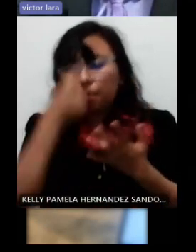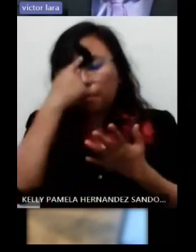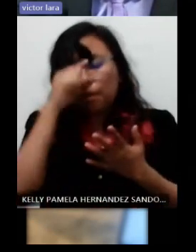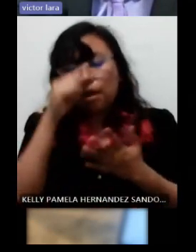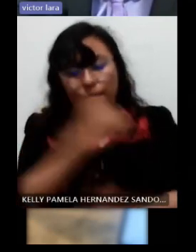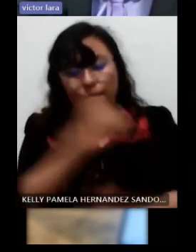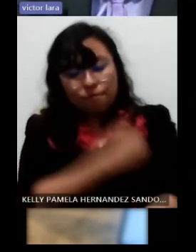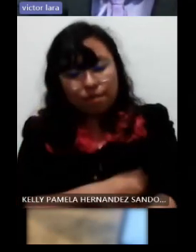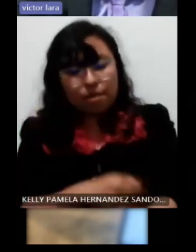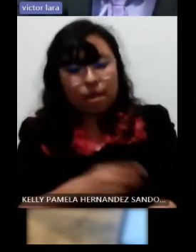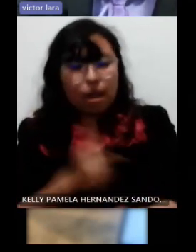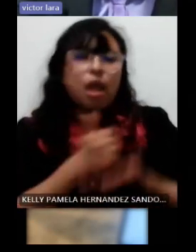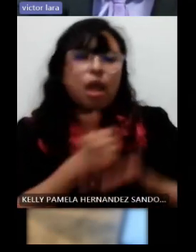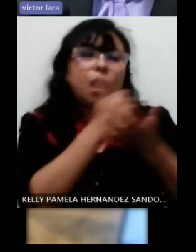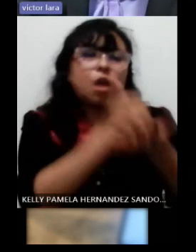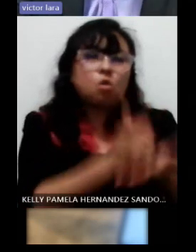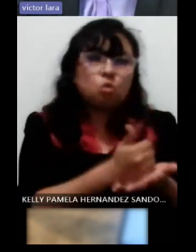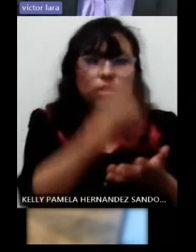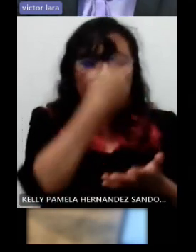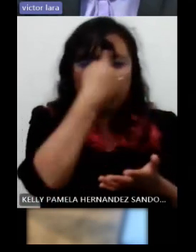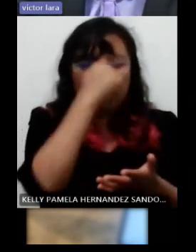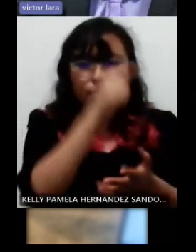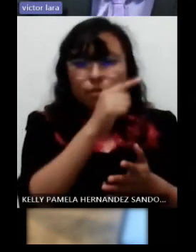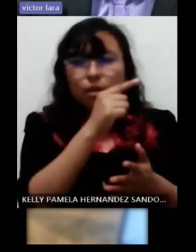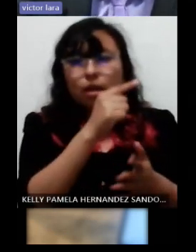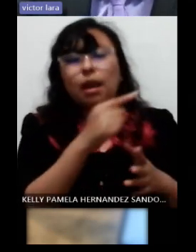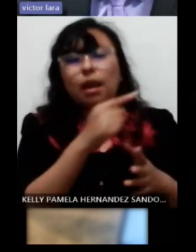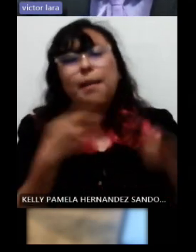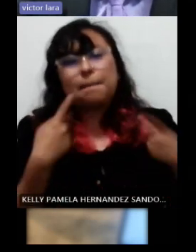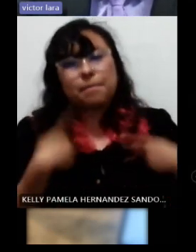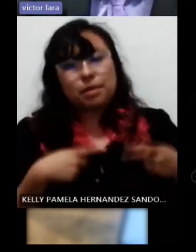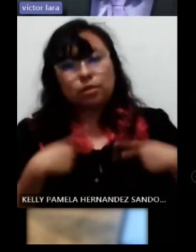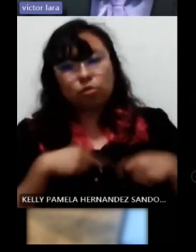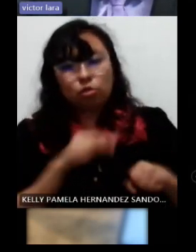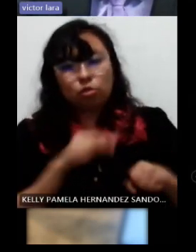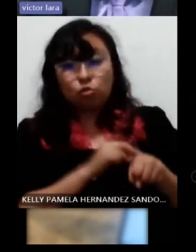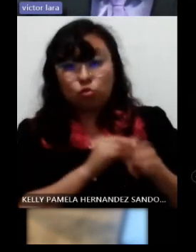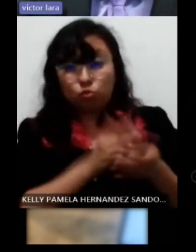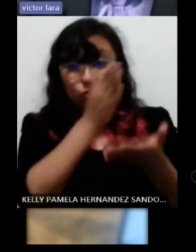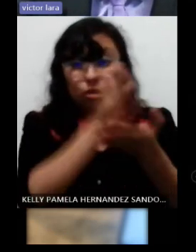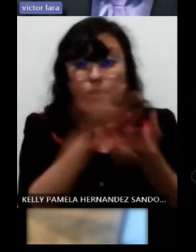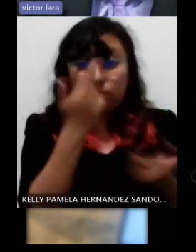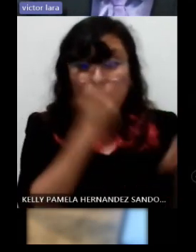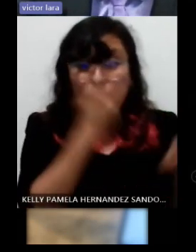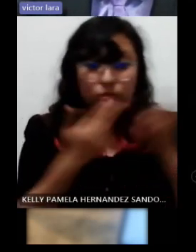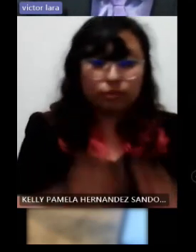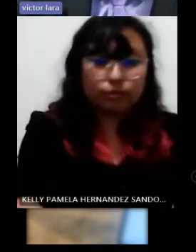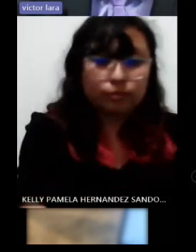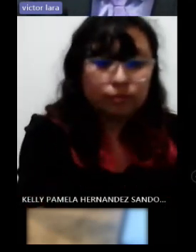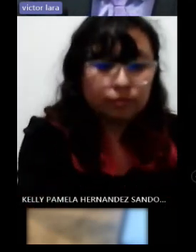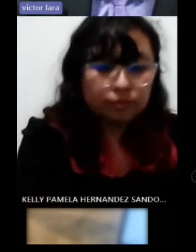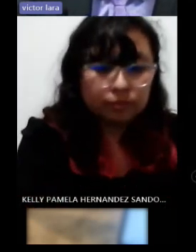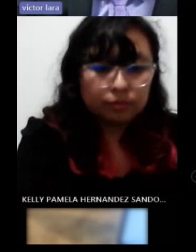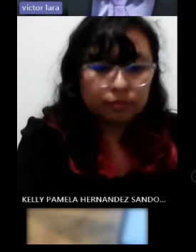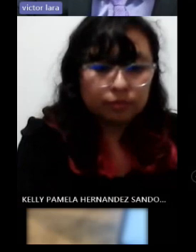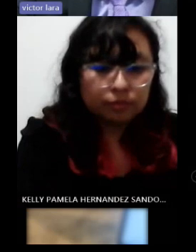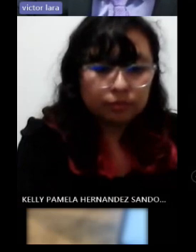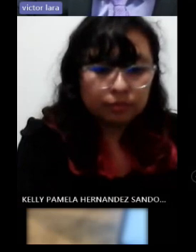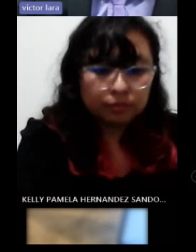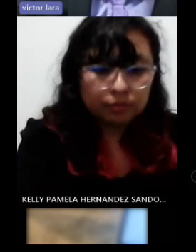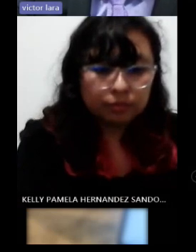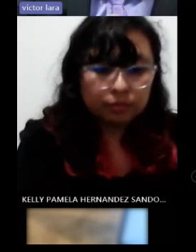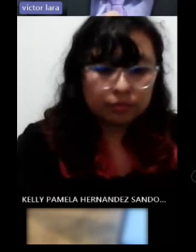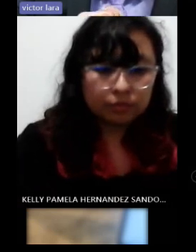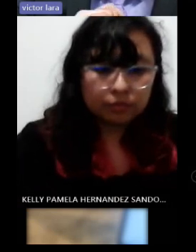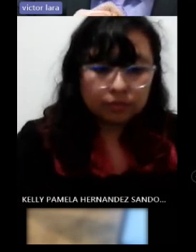favorezcan al desarrollo personal del paciente entonces en este vídeo que se muestra en la parte derecha